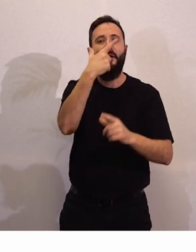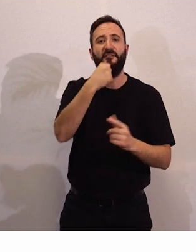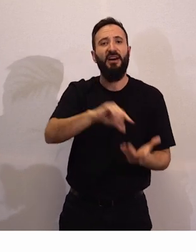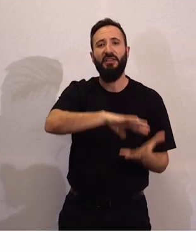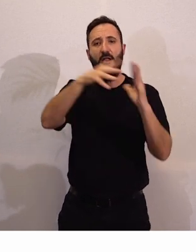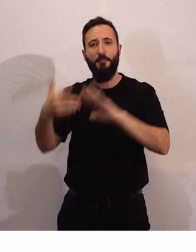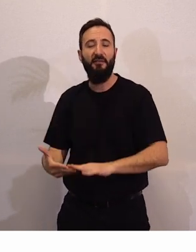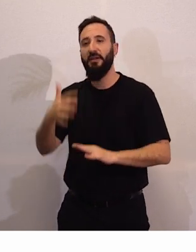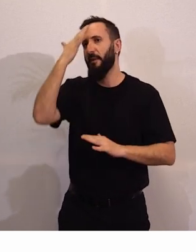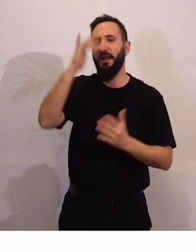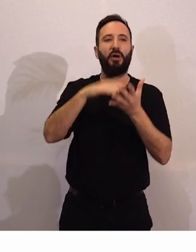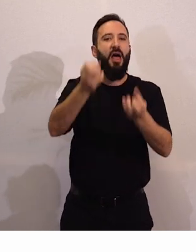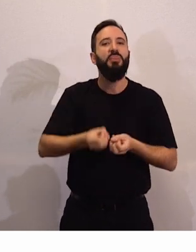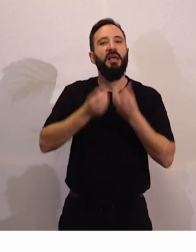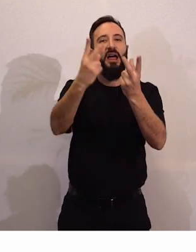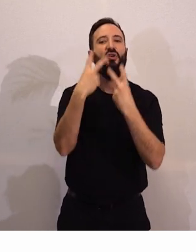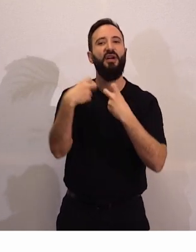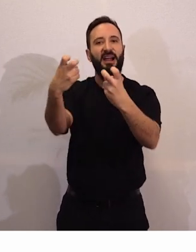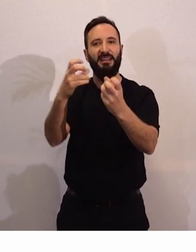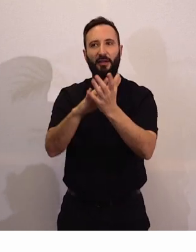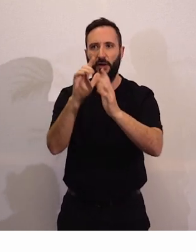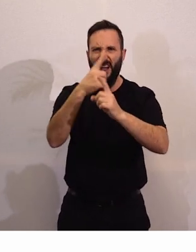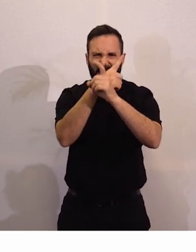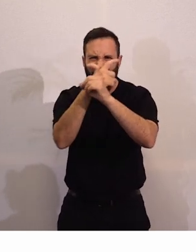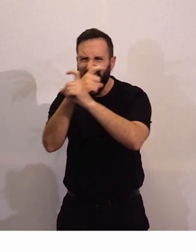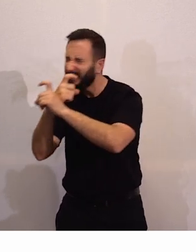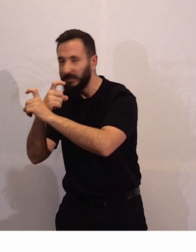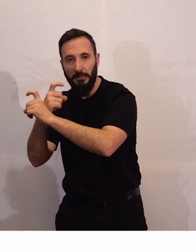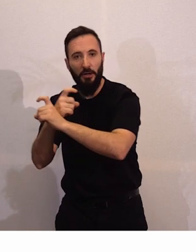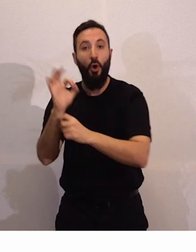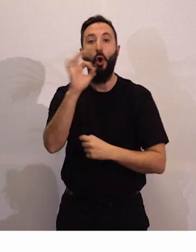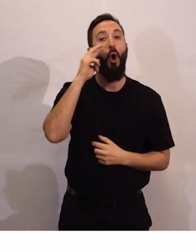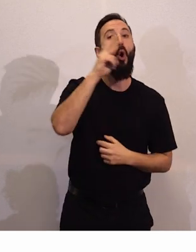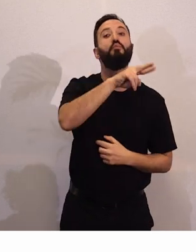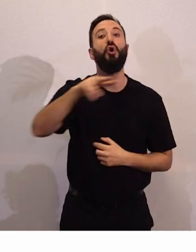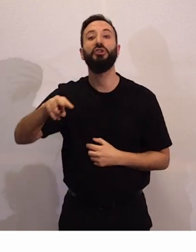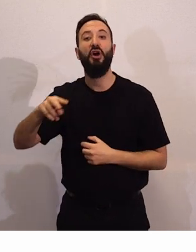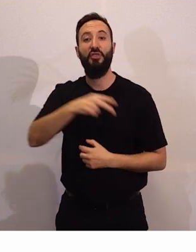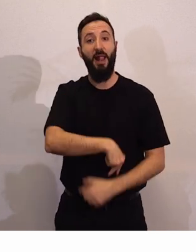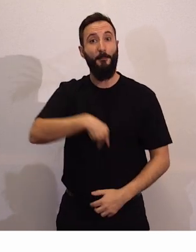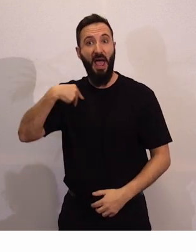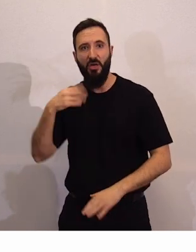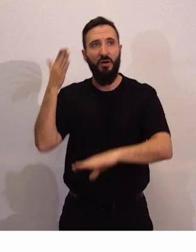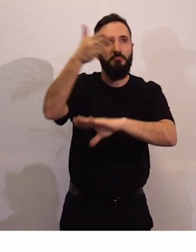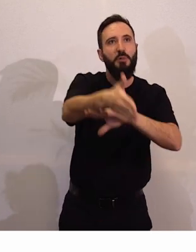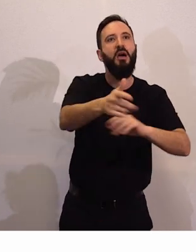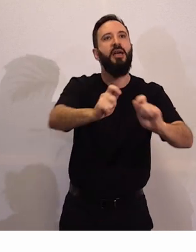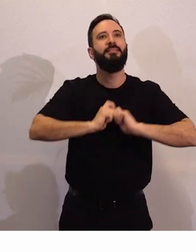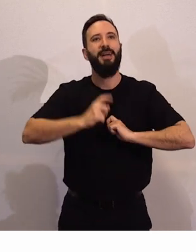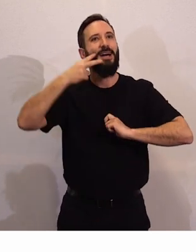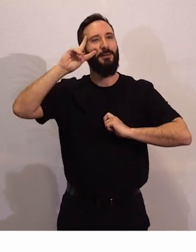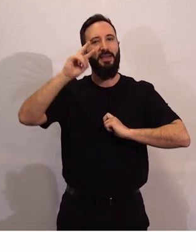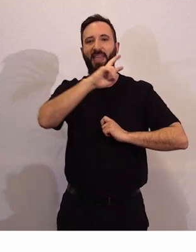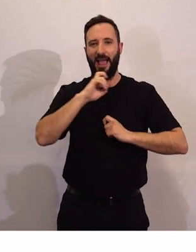la renta no sea un jeroglífico para que ir al Museo del Prado sea una experiencia que nos